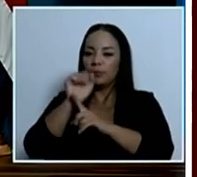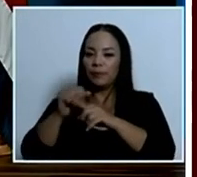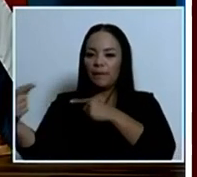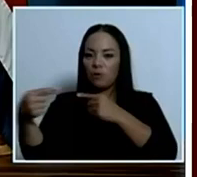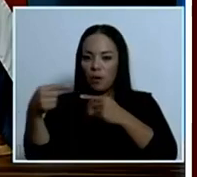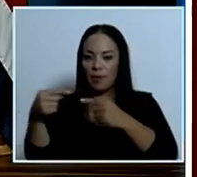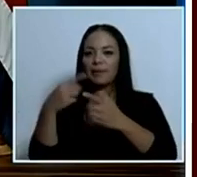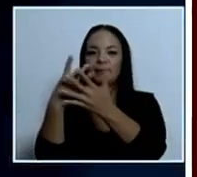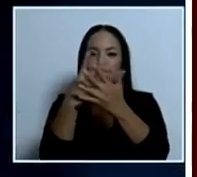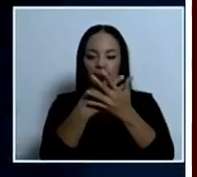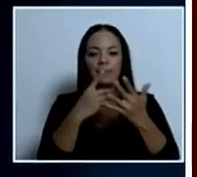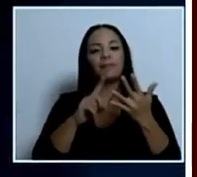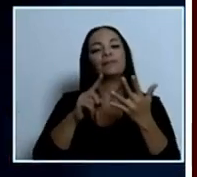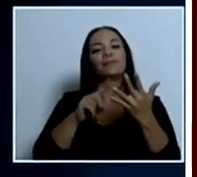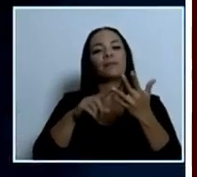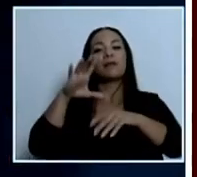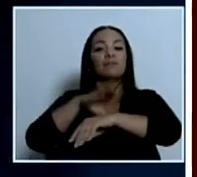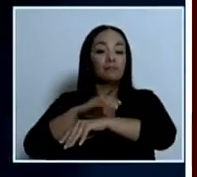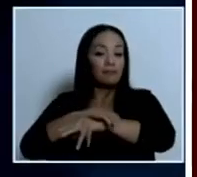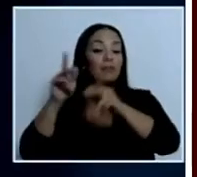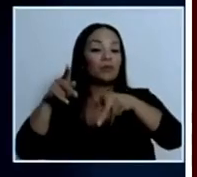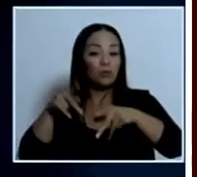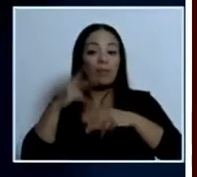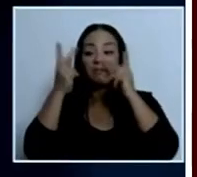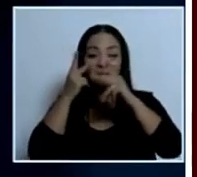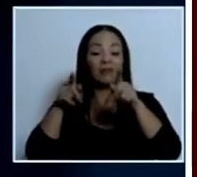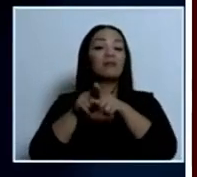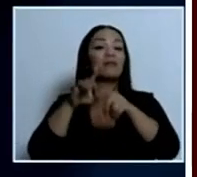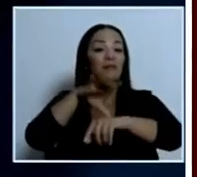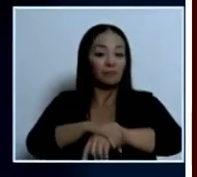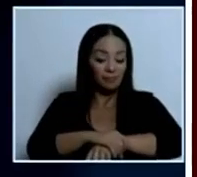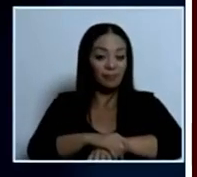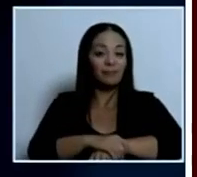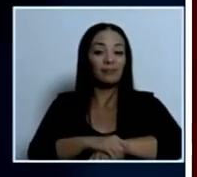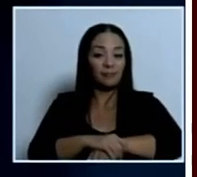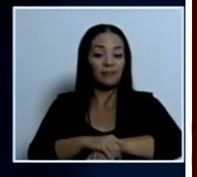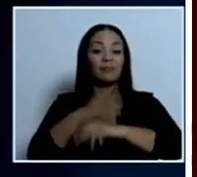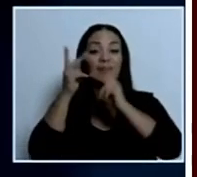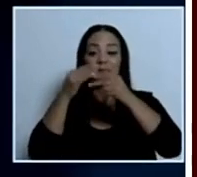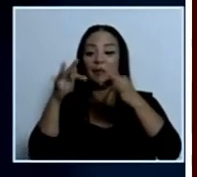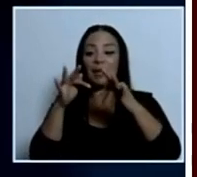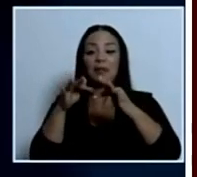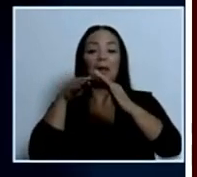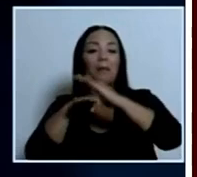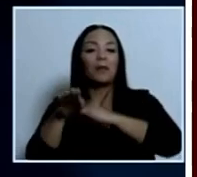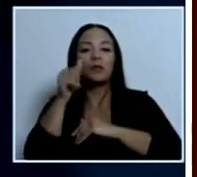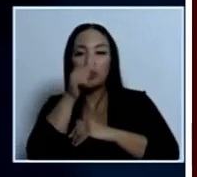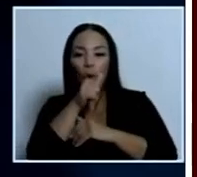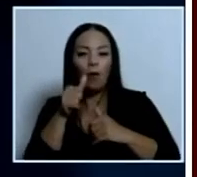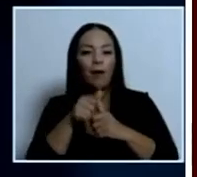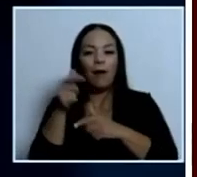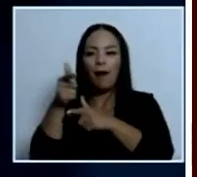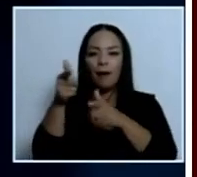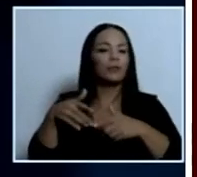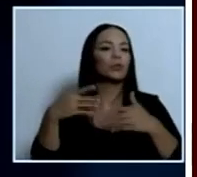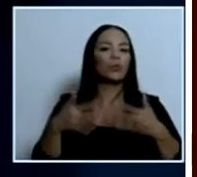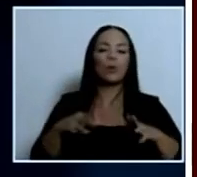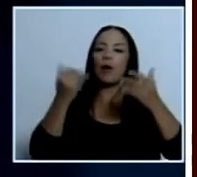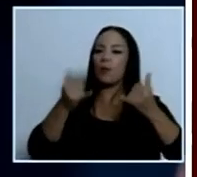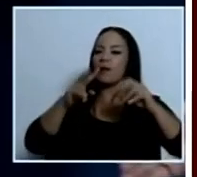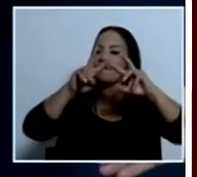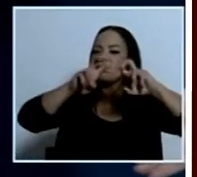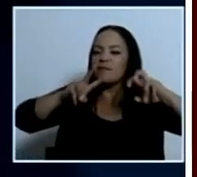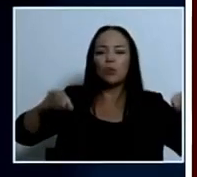hemos detenido personas visitantes que intentan ingresar droga intentan ingresar armas o sea la revisión es